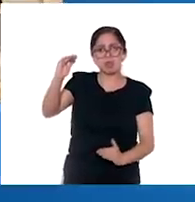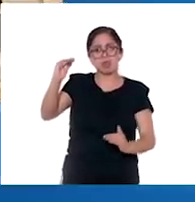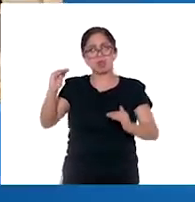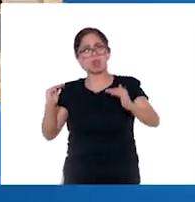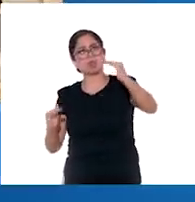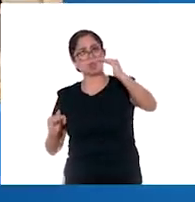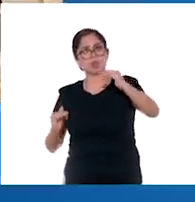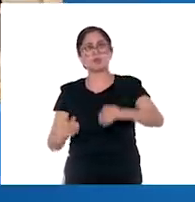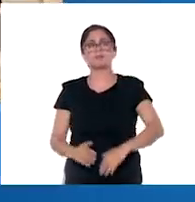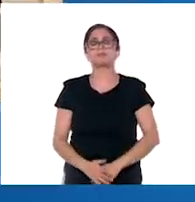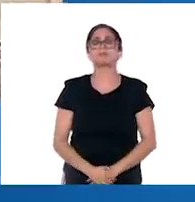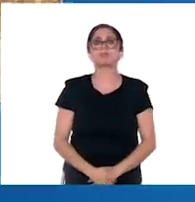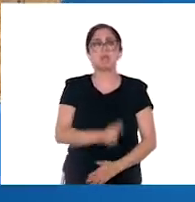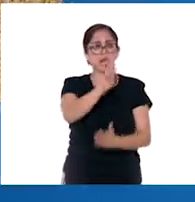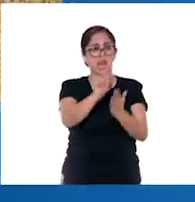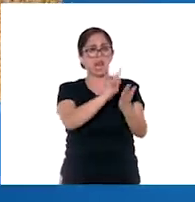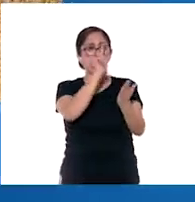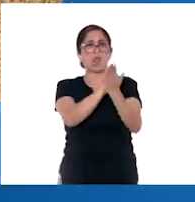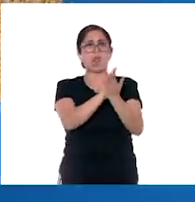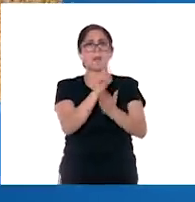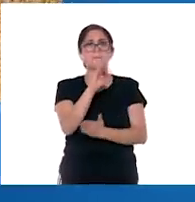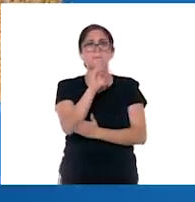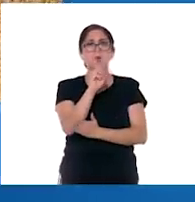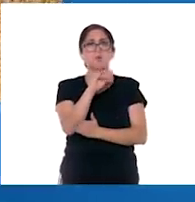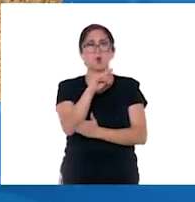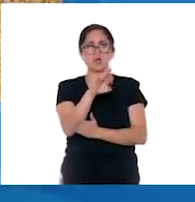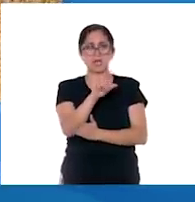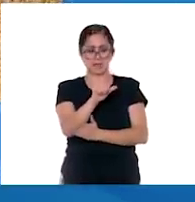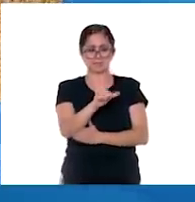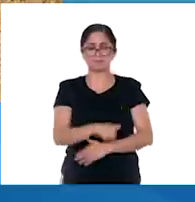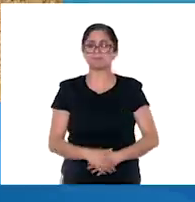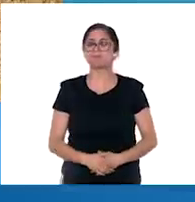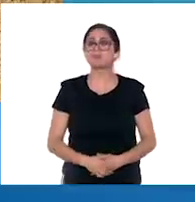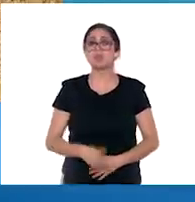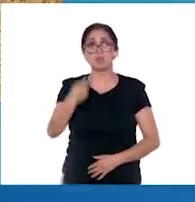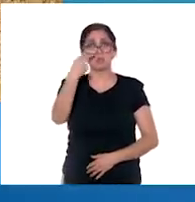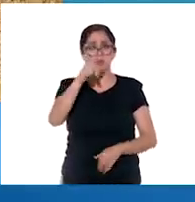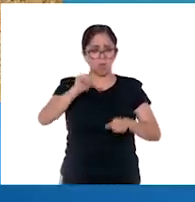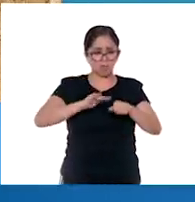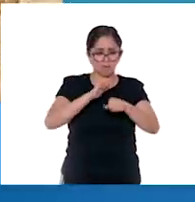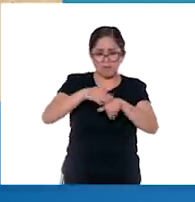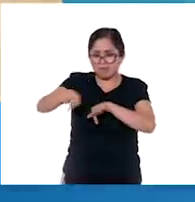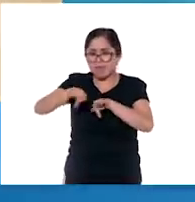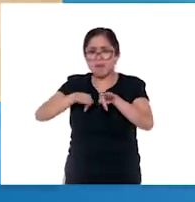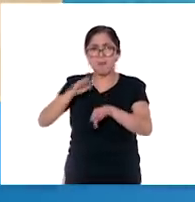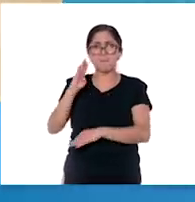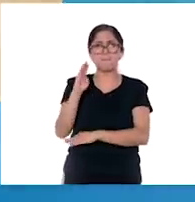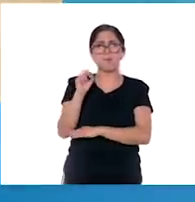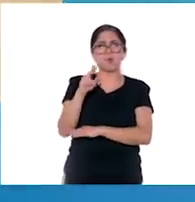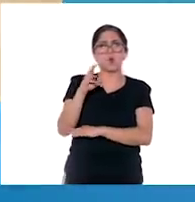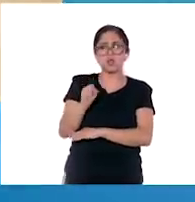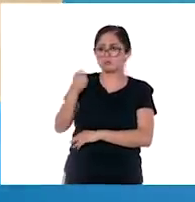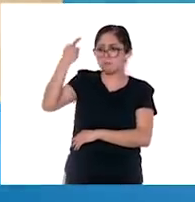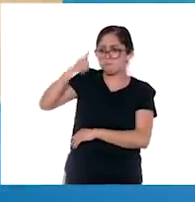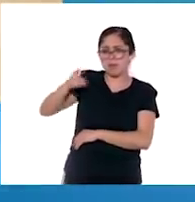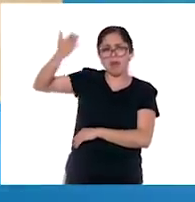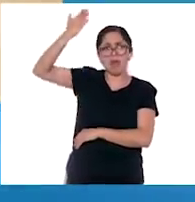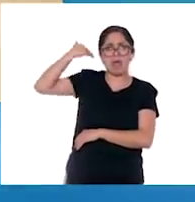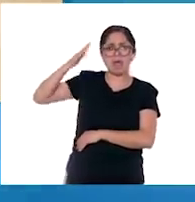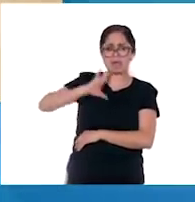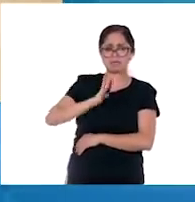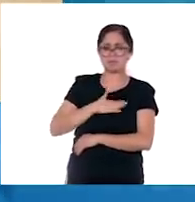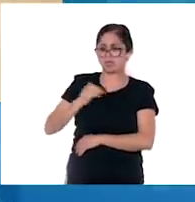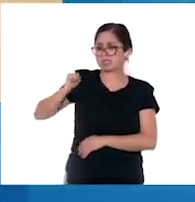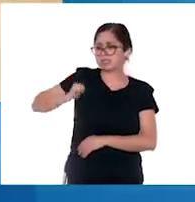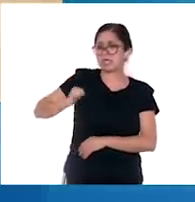Las reformas borbónicas Para hacer más eficiente la administración de sus colonias, los borbones, quienes regían en España desde el siglo